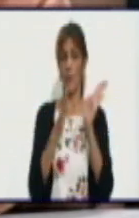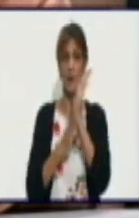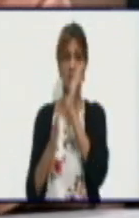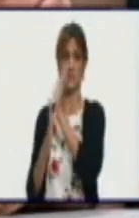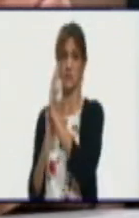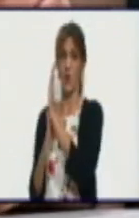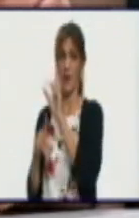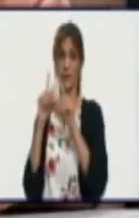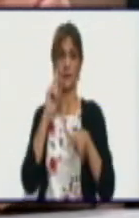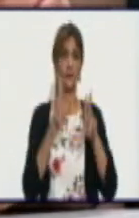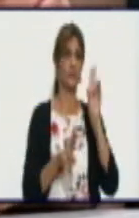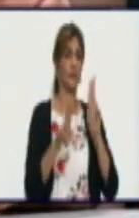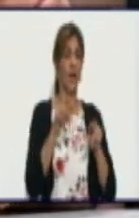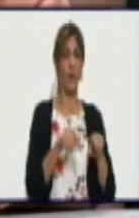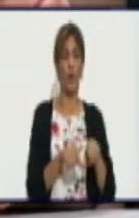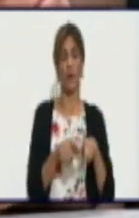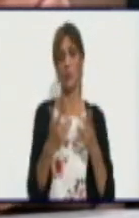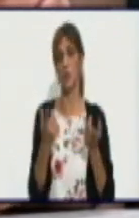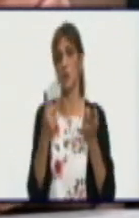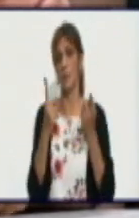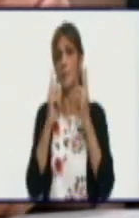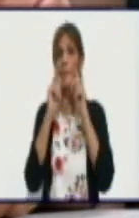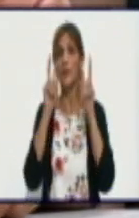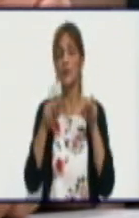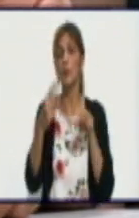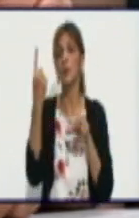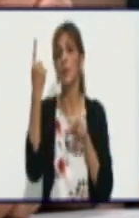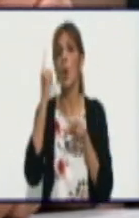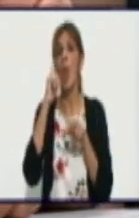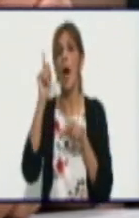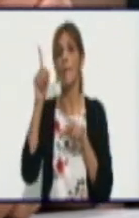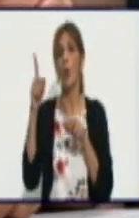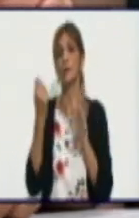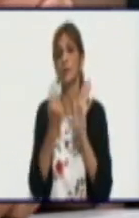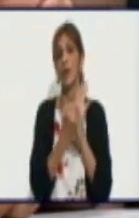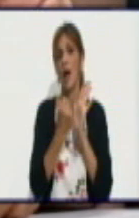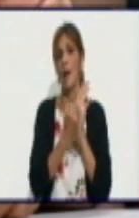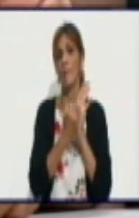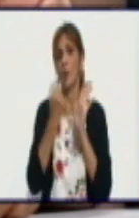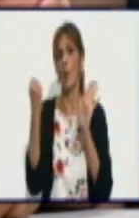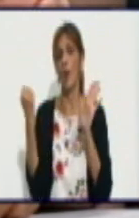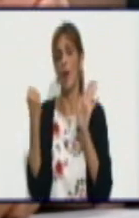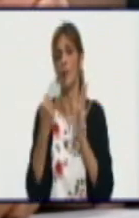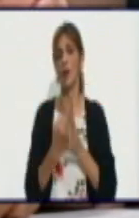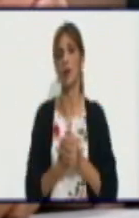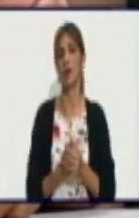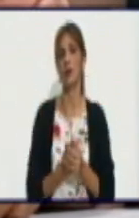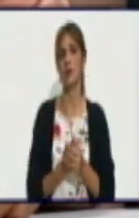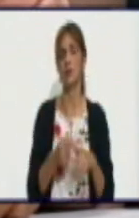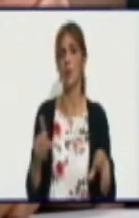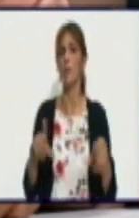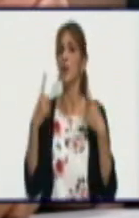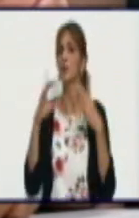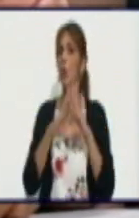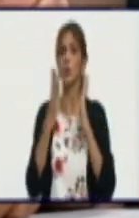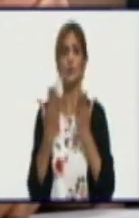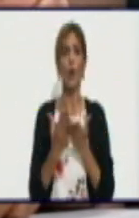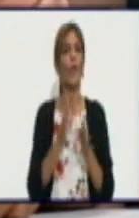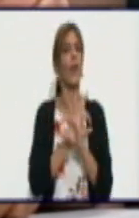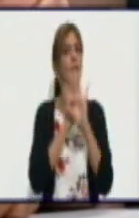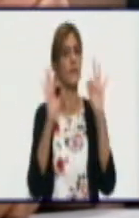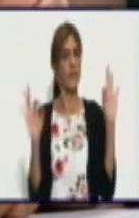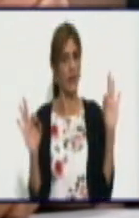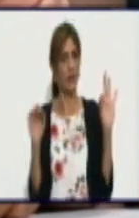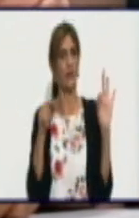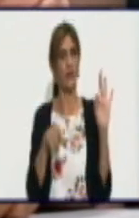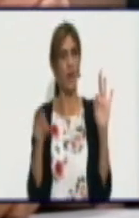teniendo en cuenta la política de comercialización aprobada, cumpliendo con las regulaciones sanitarias establecidas en el Ministerio de Salud Pública y